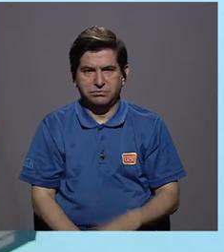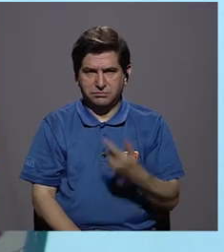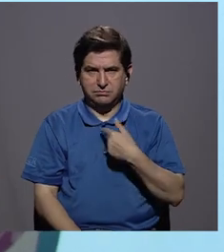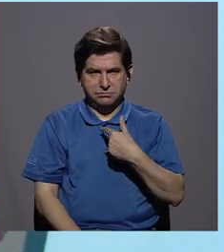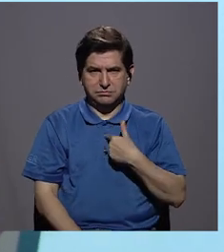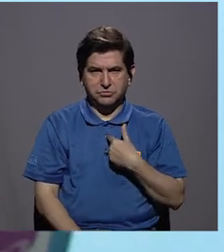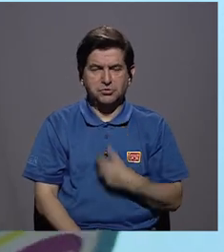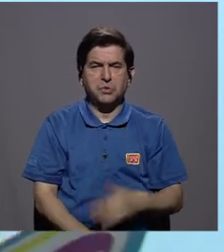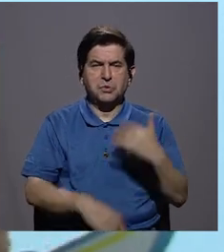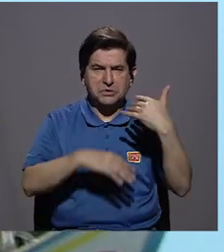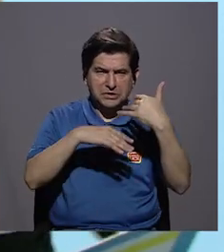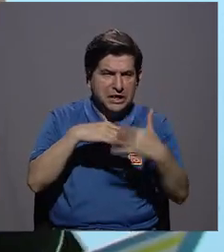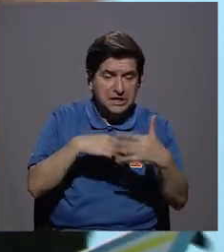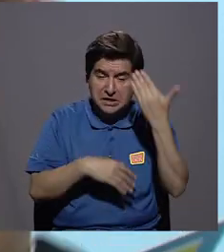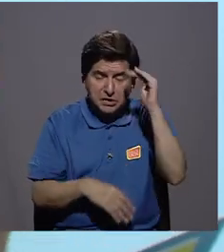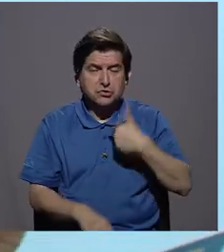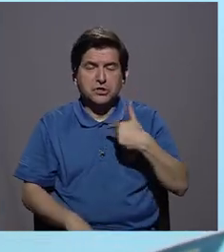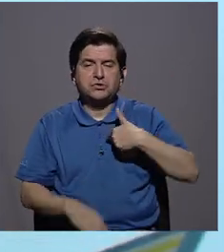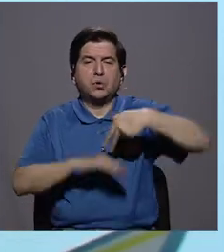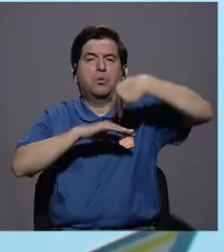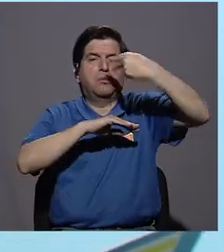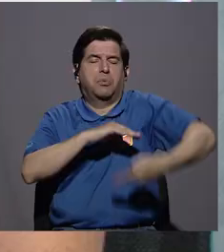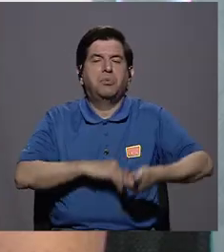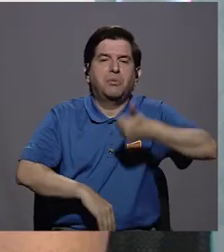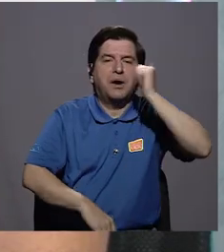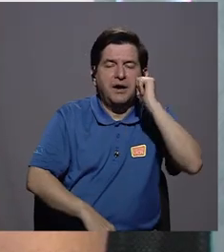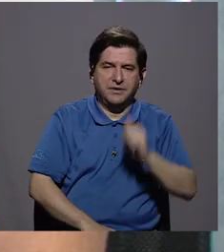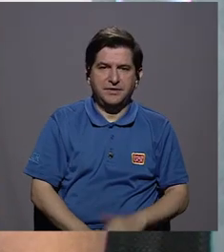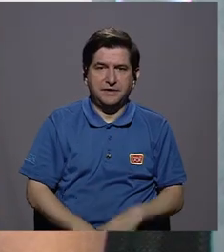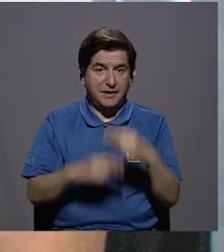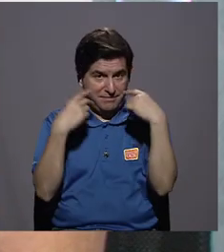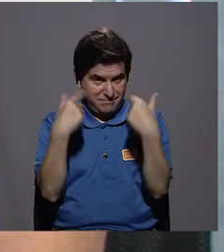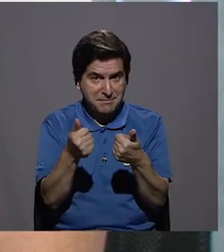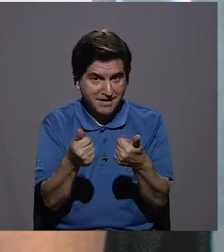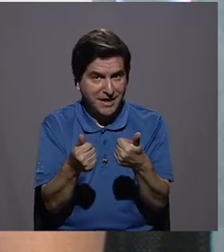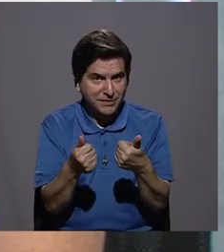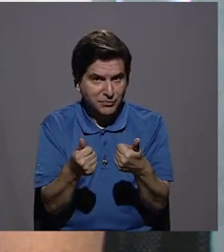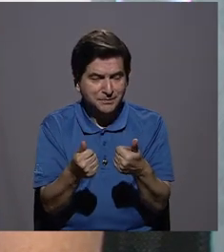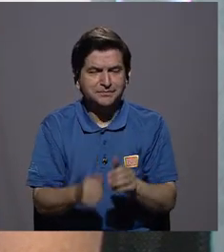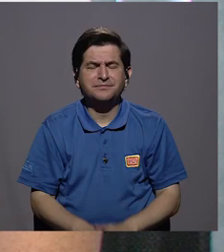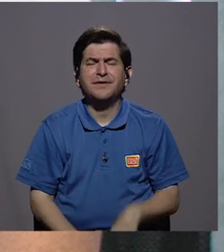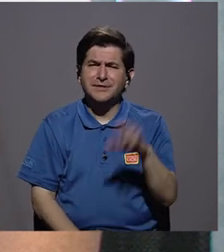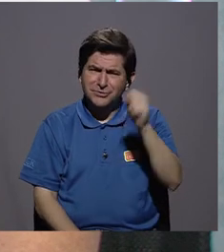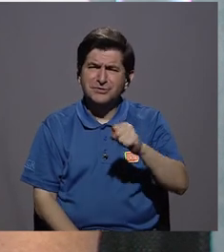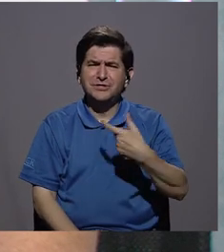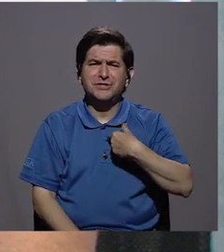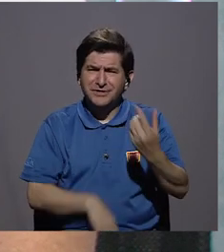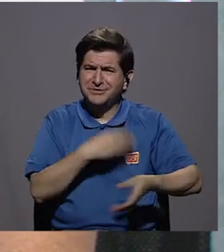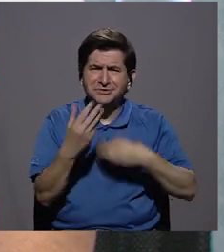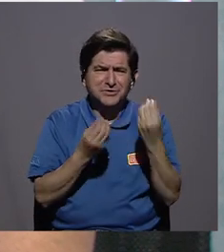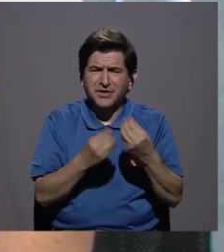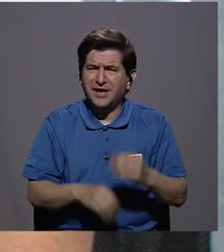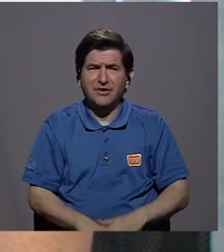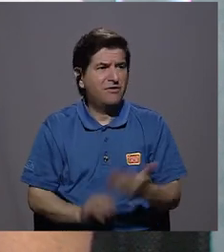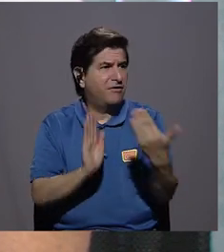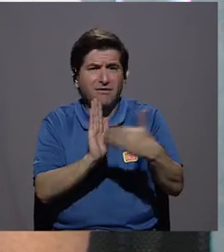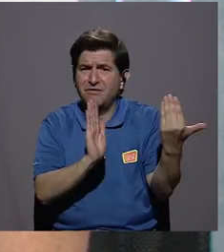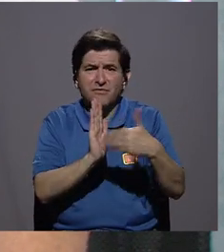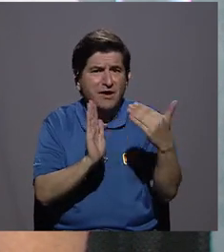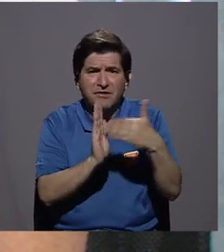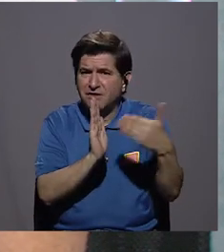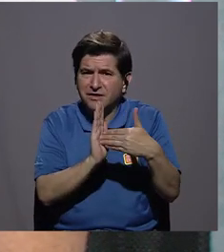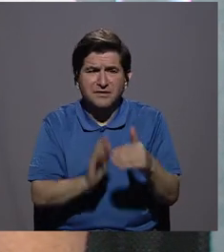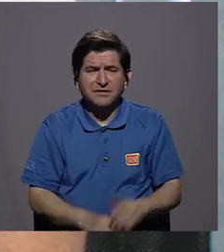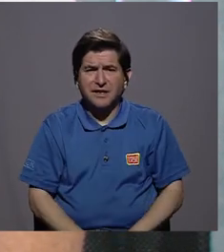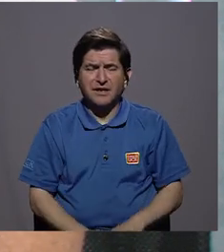estoy con una herida que, no sé, me caí ayer. ¿En inmediato? Ajá. ¿Qué hacer para no dañar más el